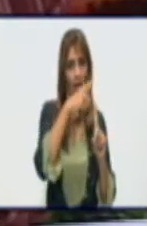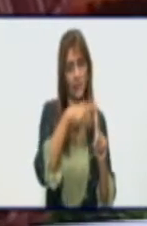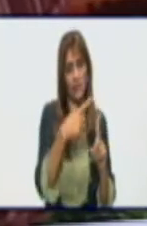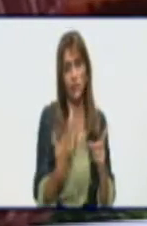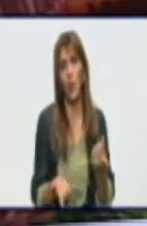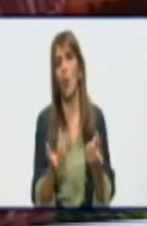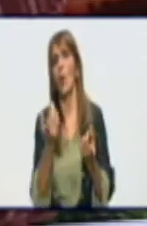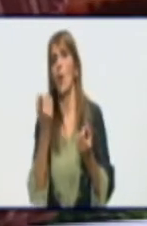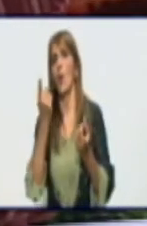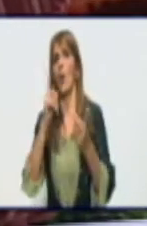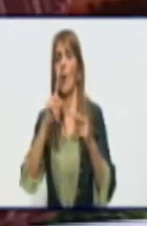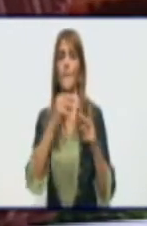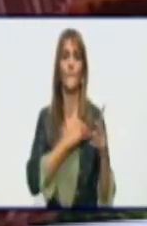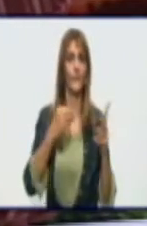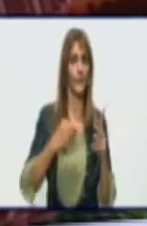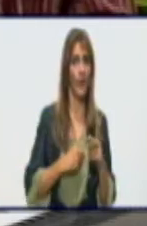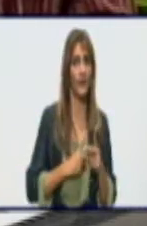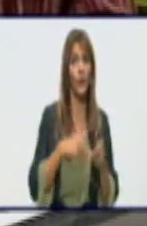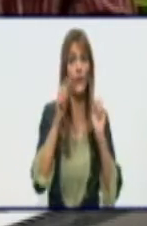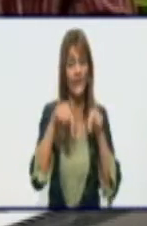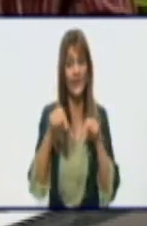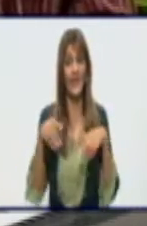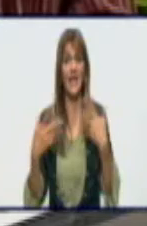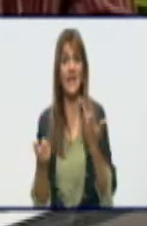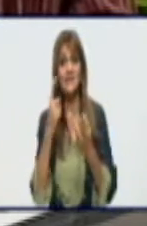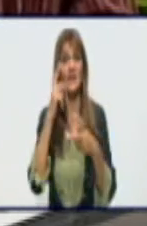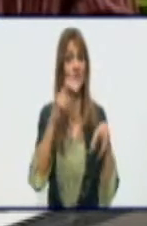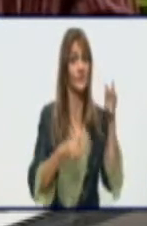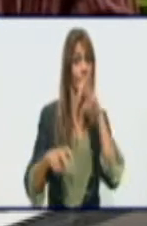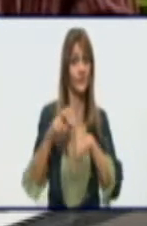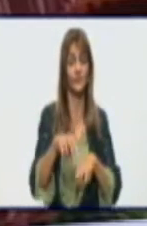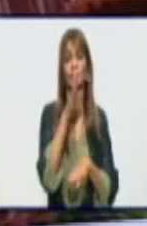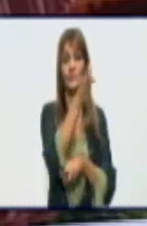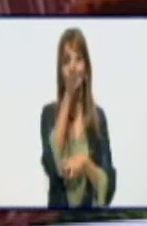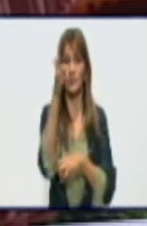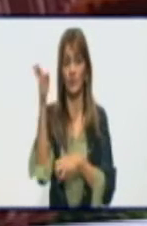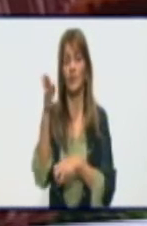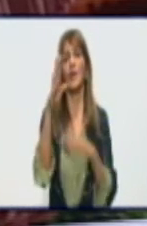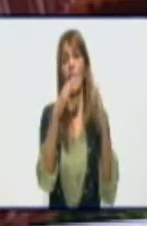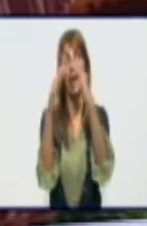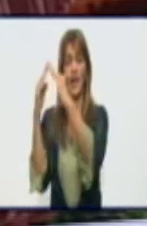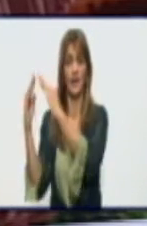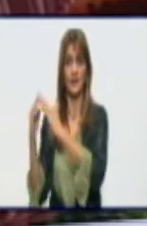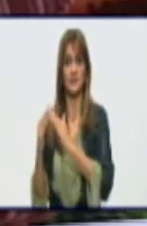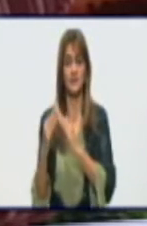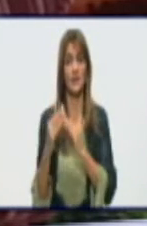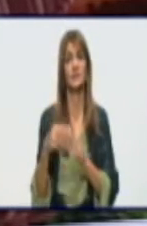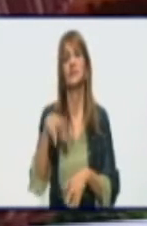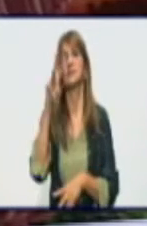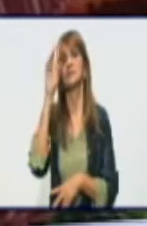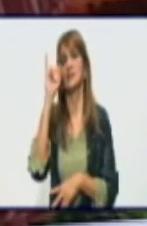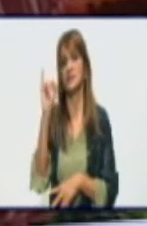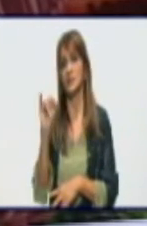esa pesquisa, un total de 613 personas fueron detectadas como